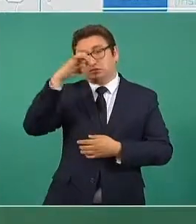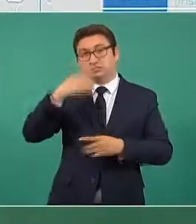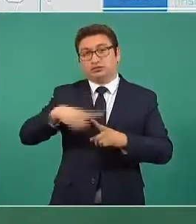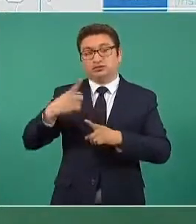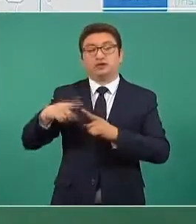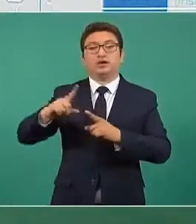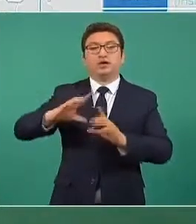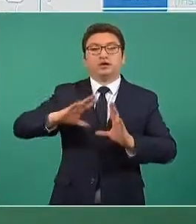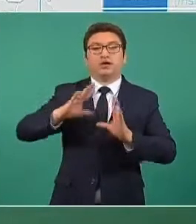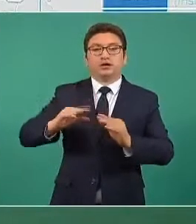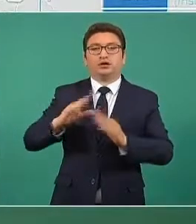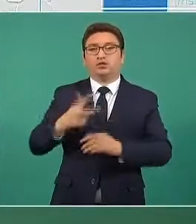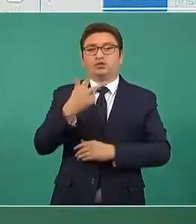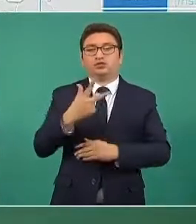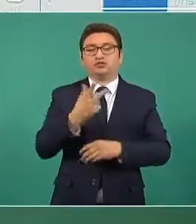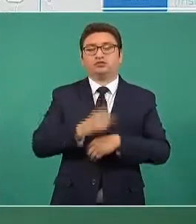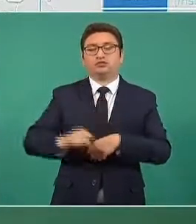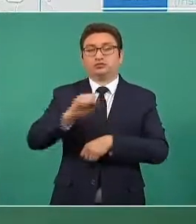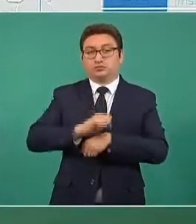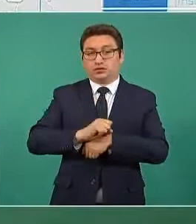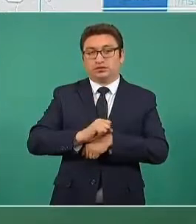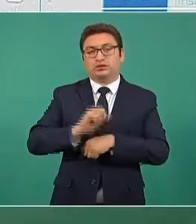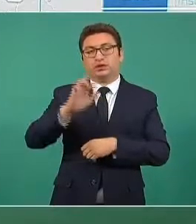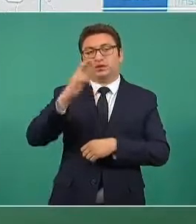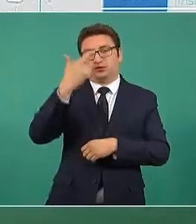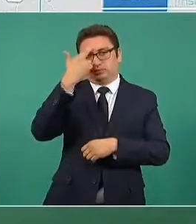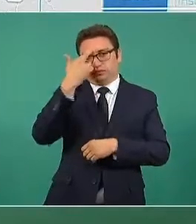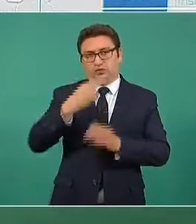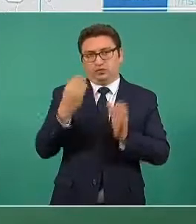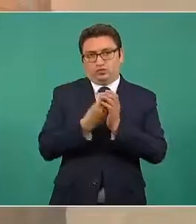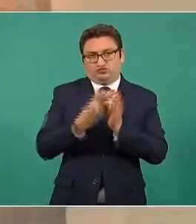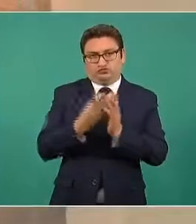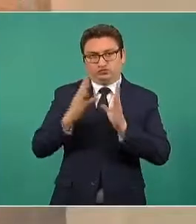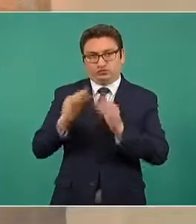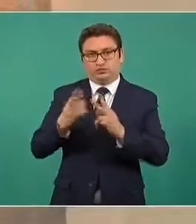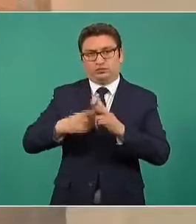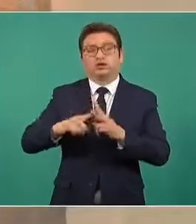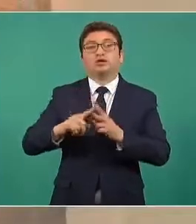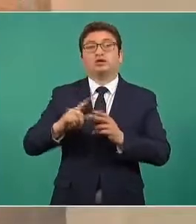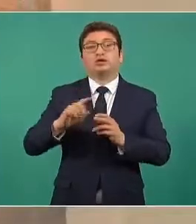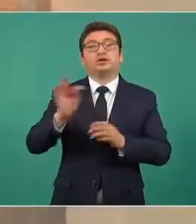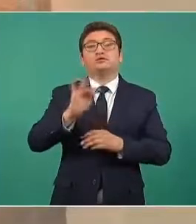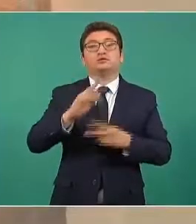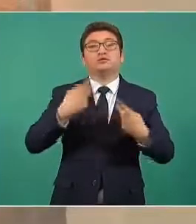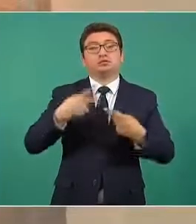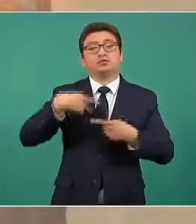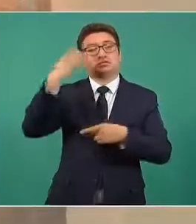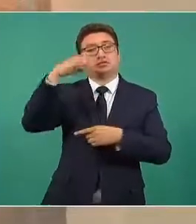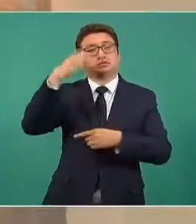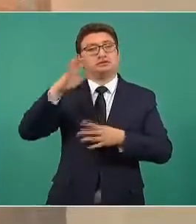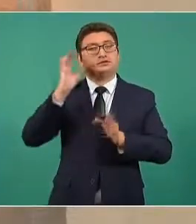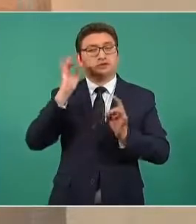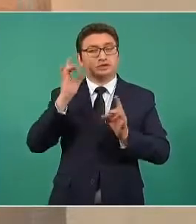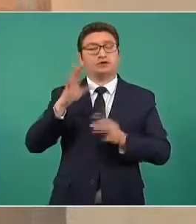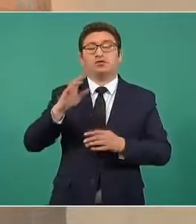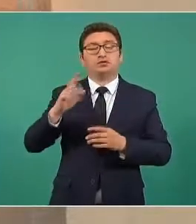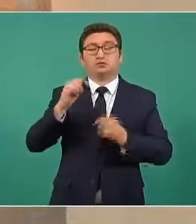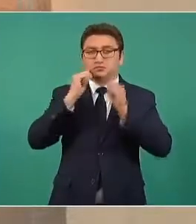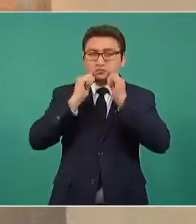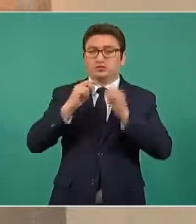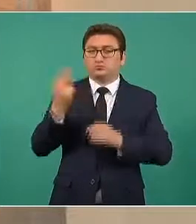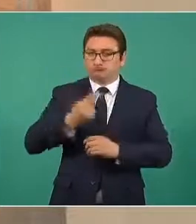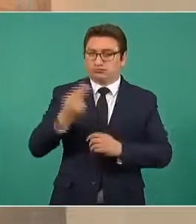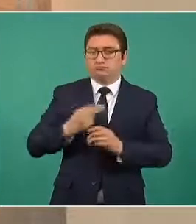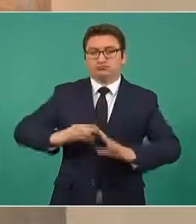de ocho semanas, recordando que el curso de formación inicial, aunque sea personal veterano, es necesario para